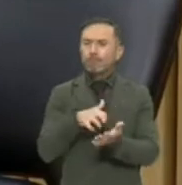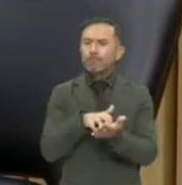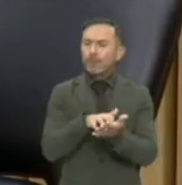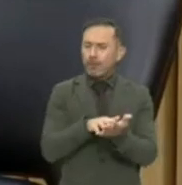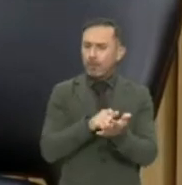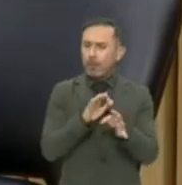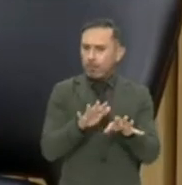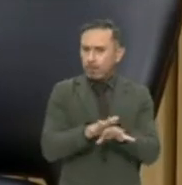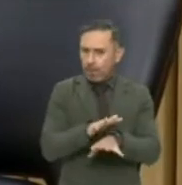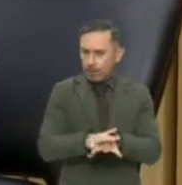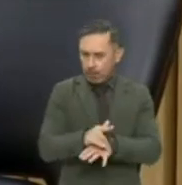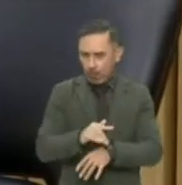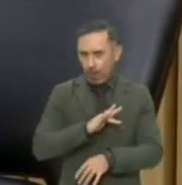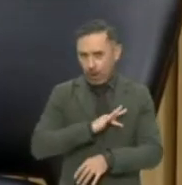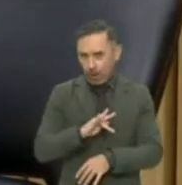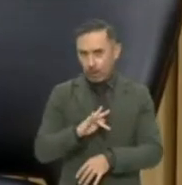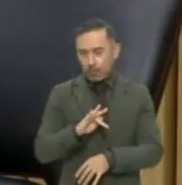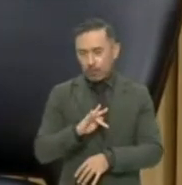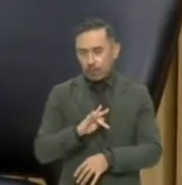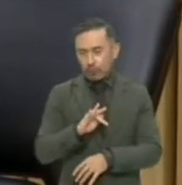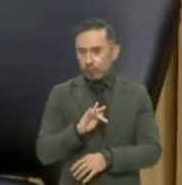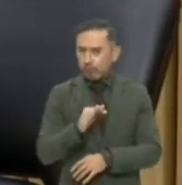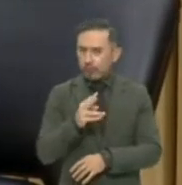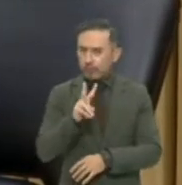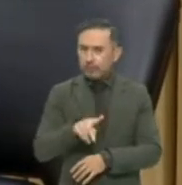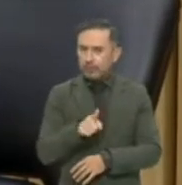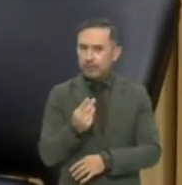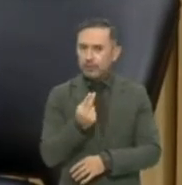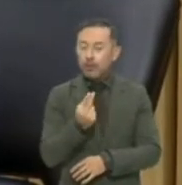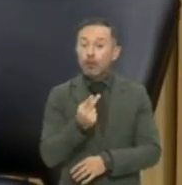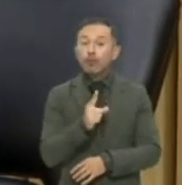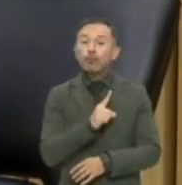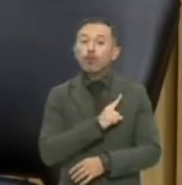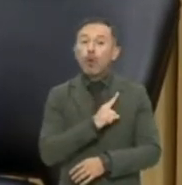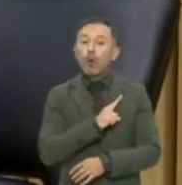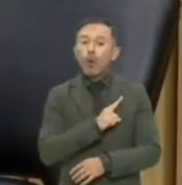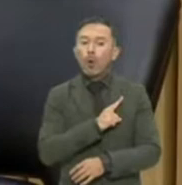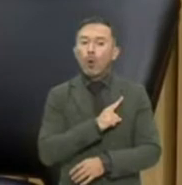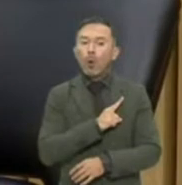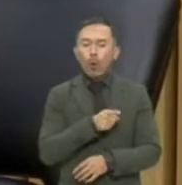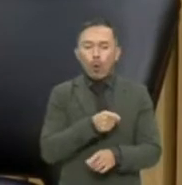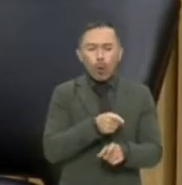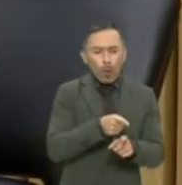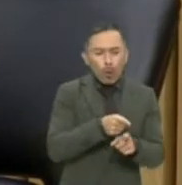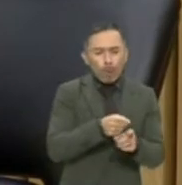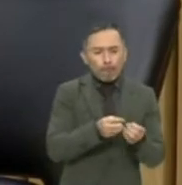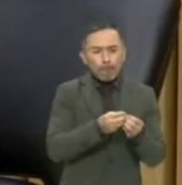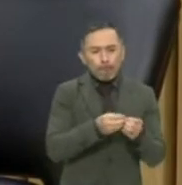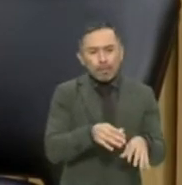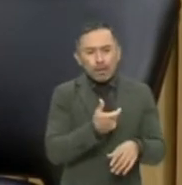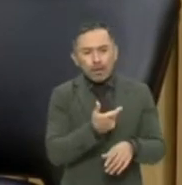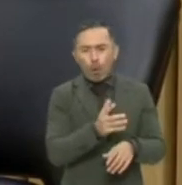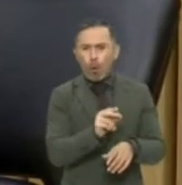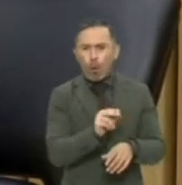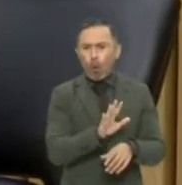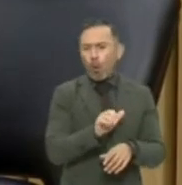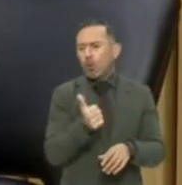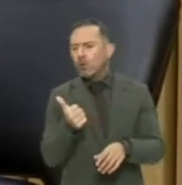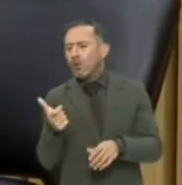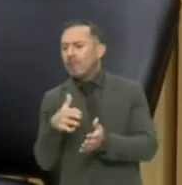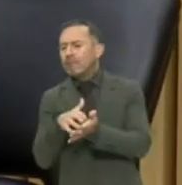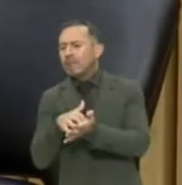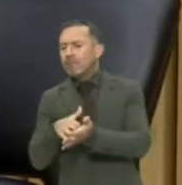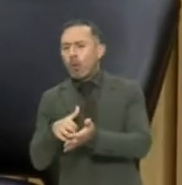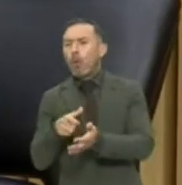Y no sólo de donde no afecta el bolsillo, todavía pueden hacer un esfuerzo